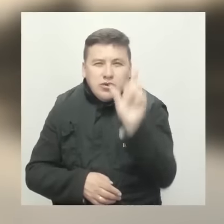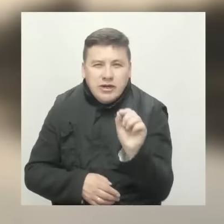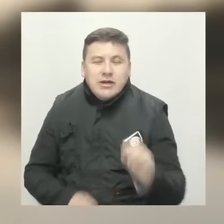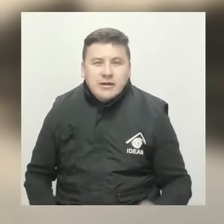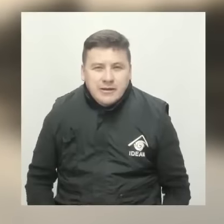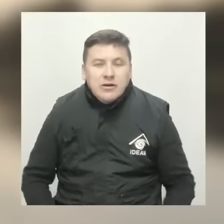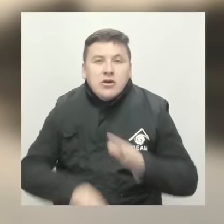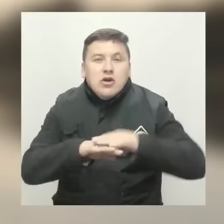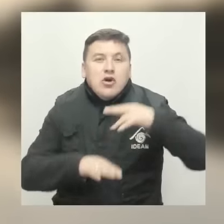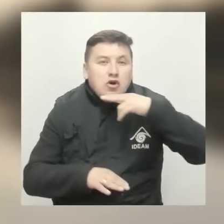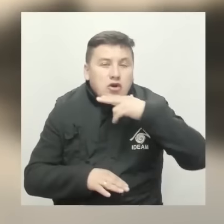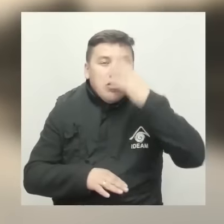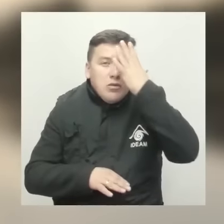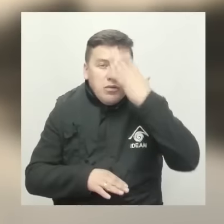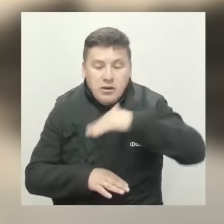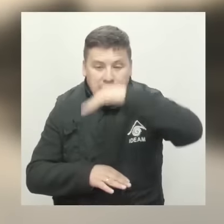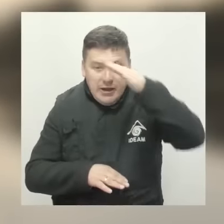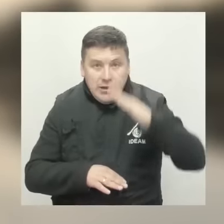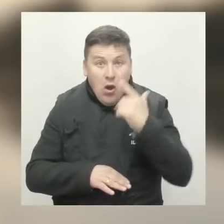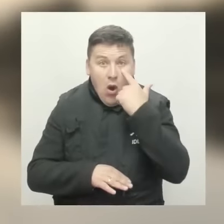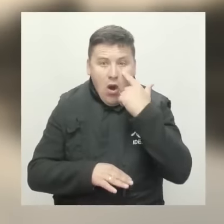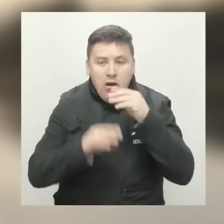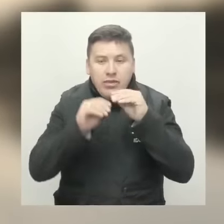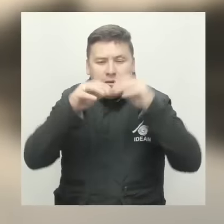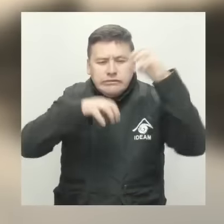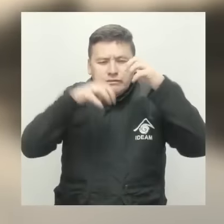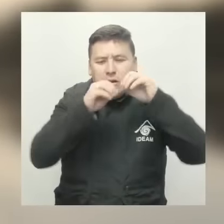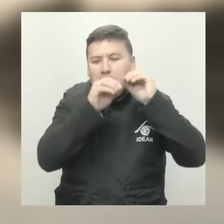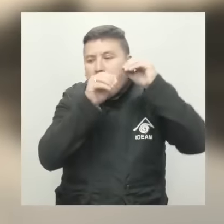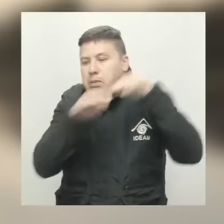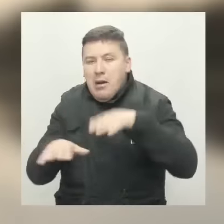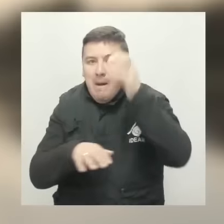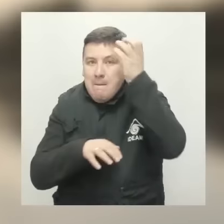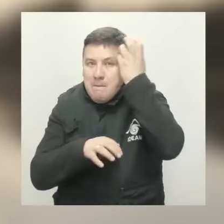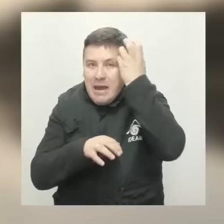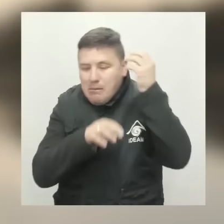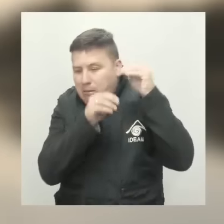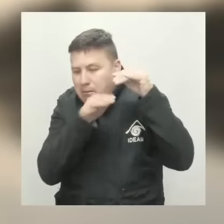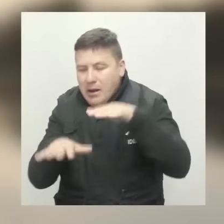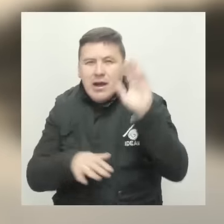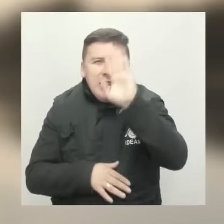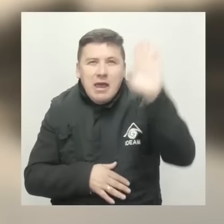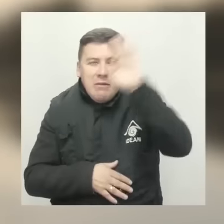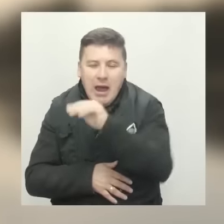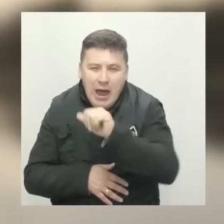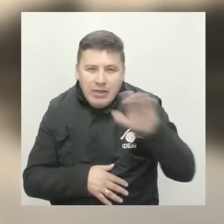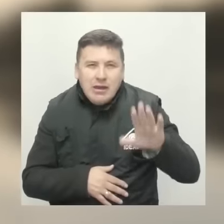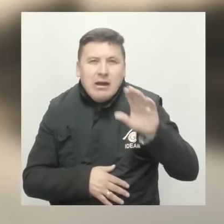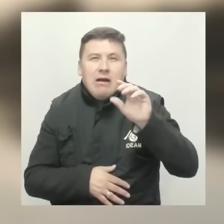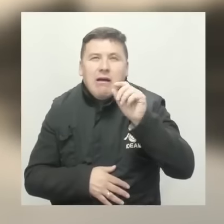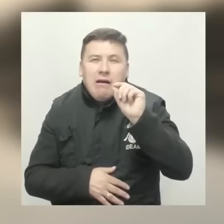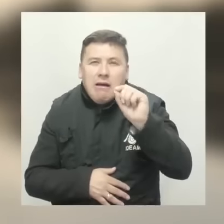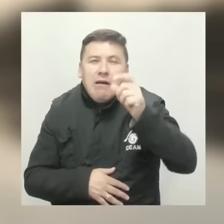Alerta roja por alta amenaza de deslizamientos de tierra, ocasionados por las fuertes lluvias en los departamentos de Antioquia, Caldas,